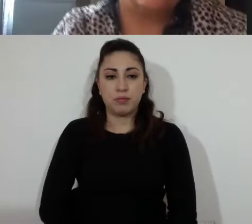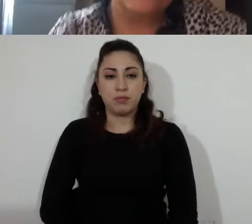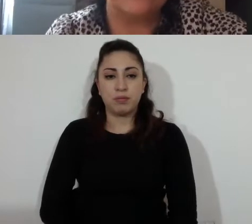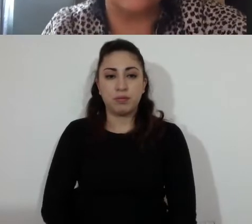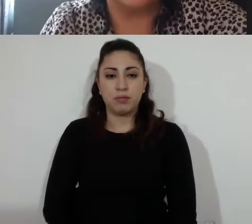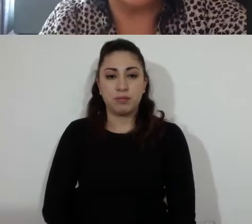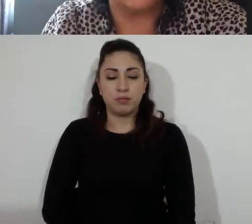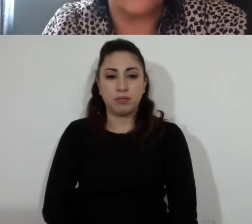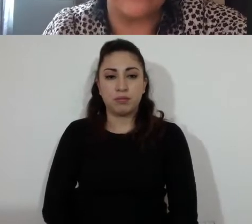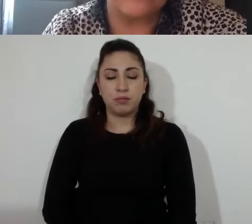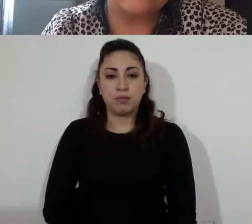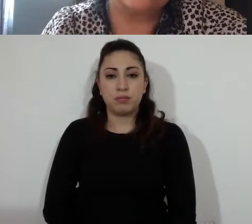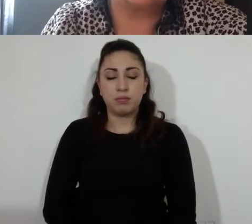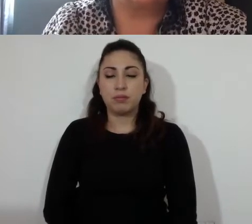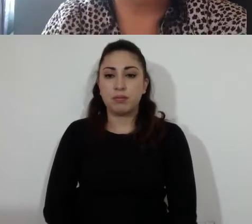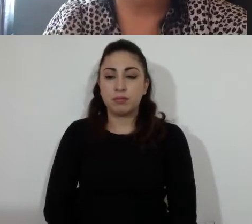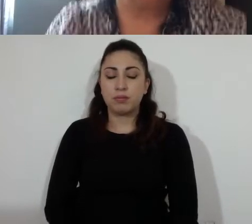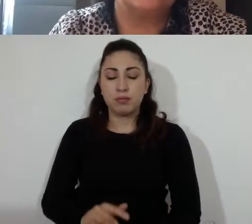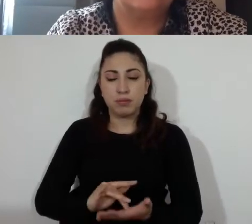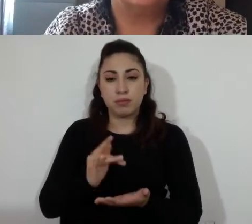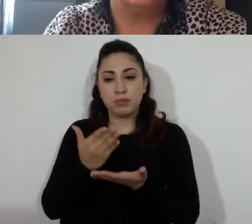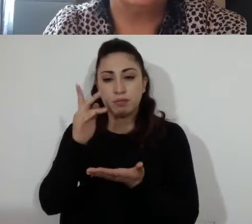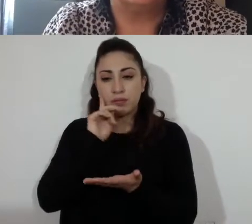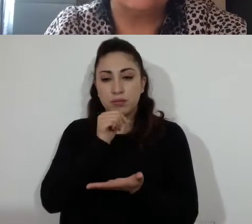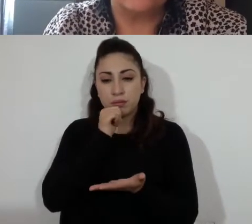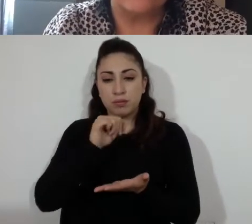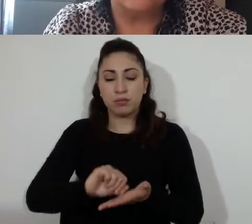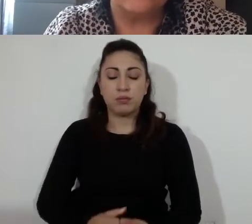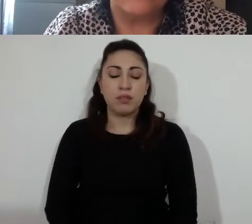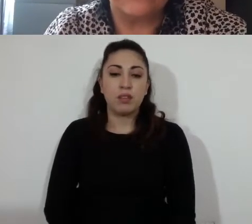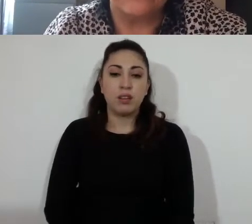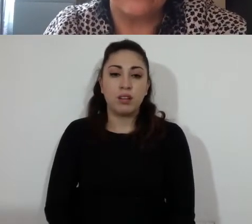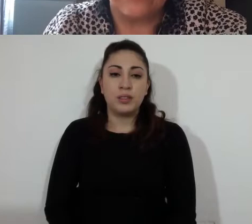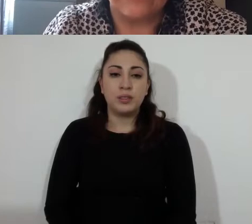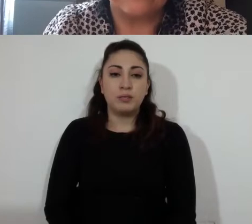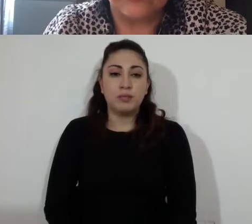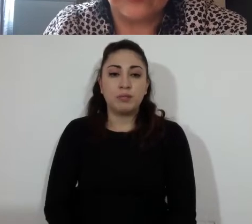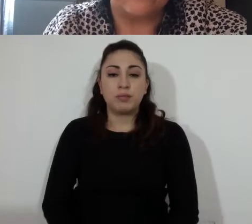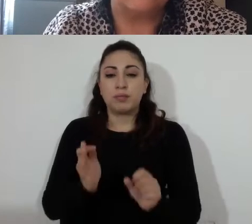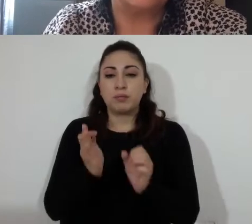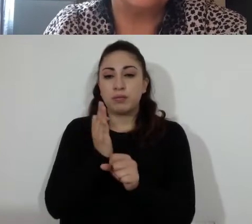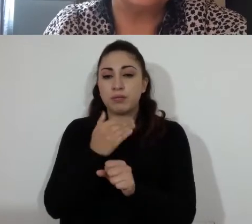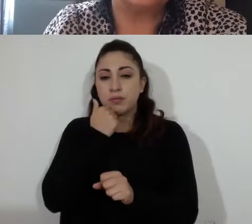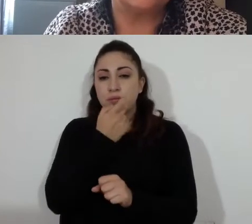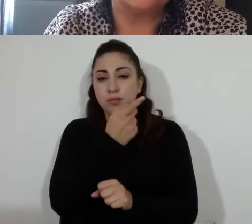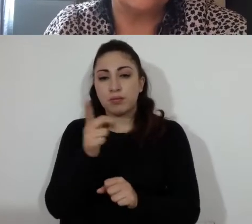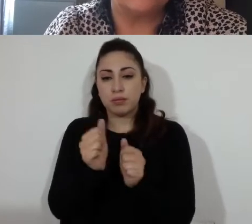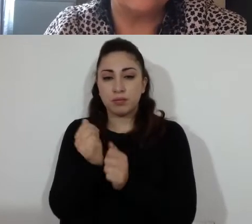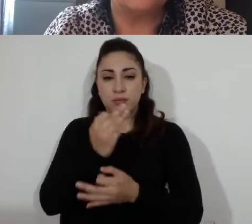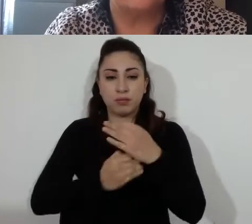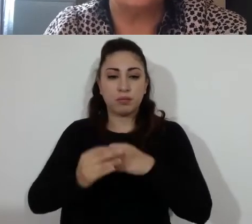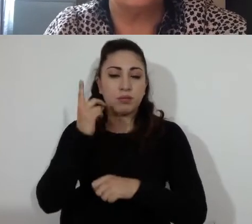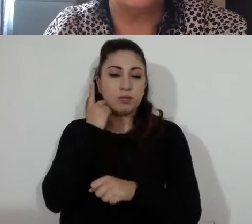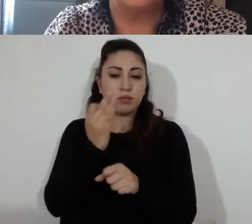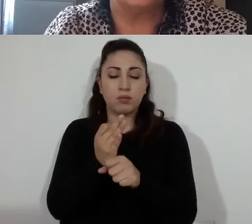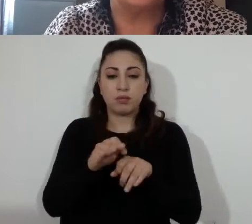Muchas gracias, diputada secretaria. Quisiera informarle a las diputadas y diputadas en respeto al trabajo